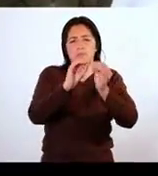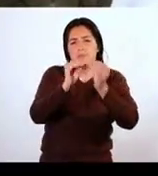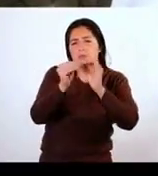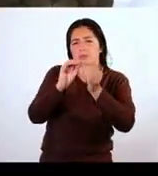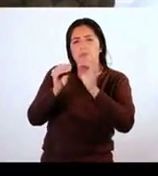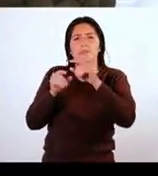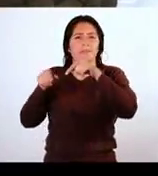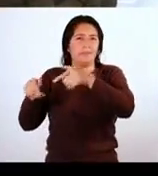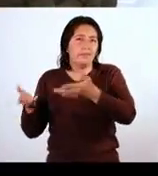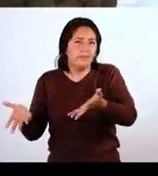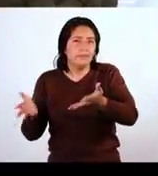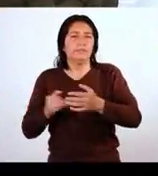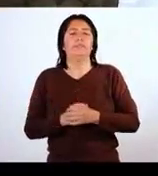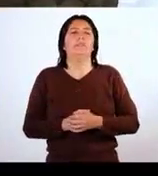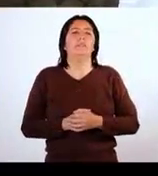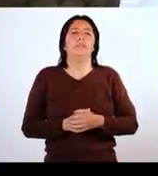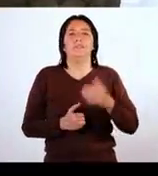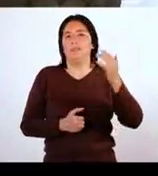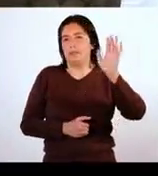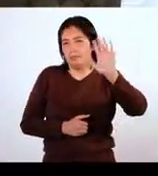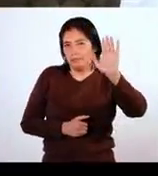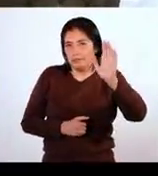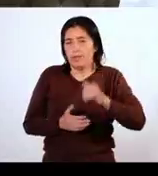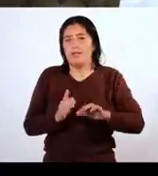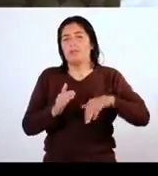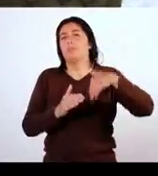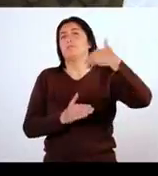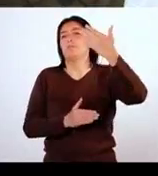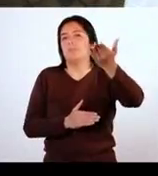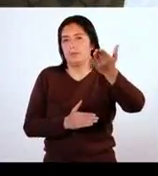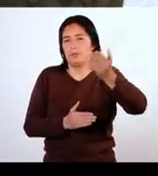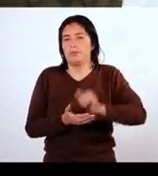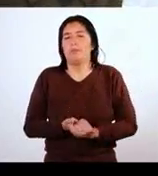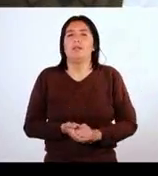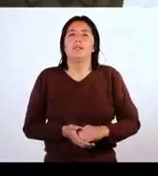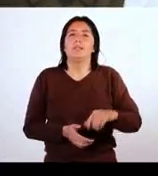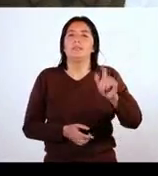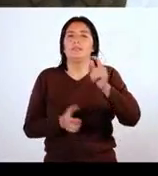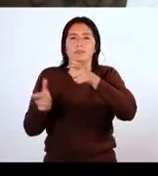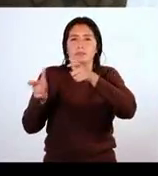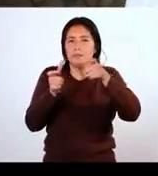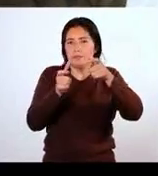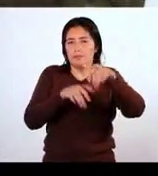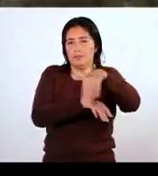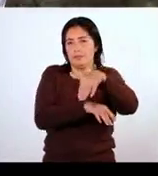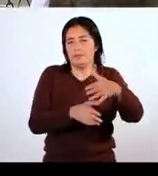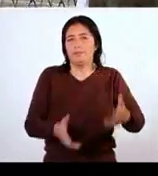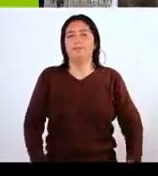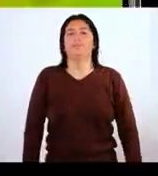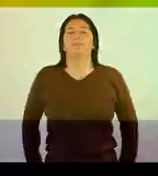las modificaciones del caso. Y conmigo será hasta la próxima en Testigos de la Calle.